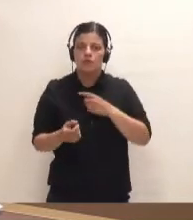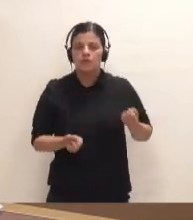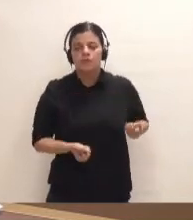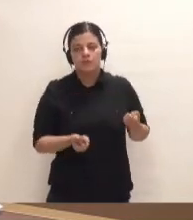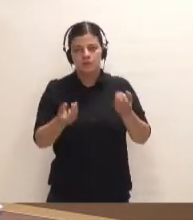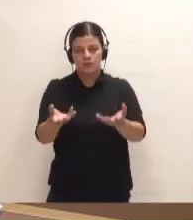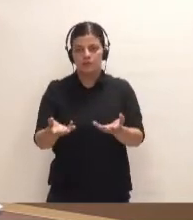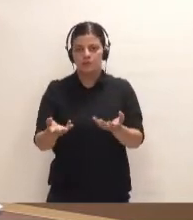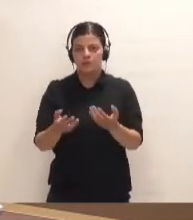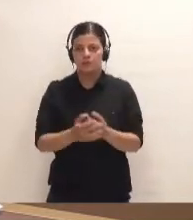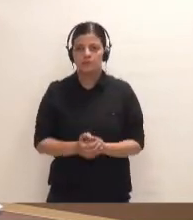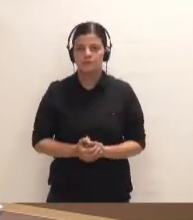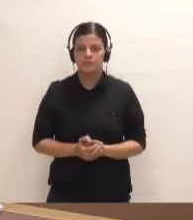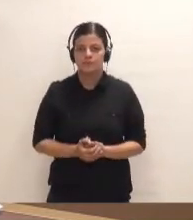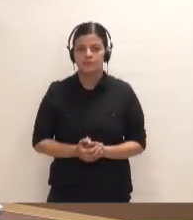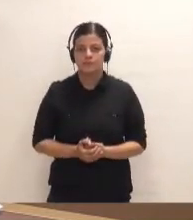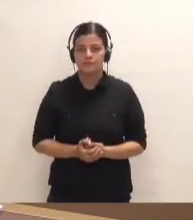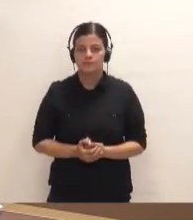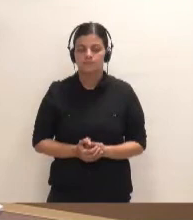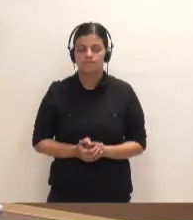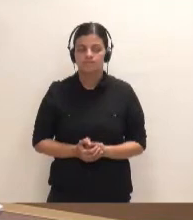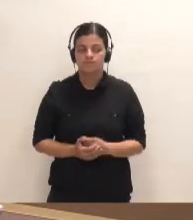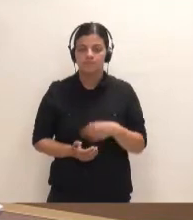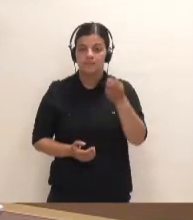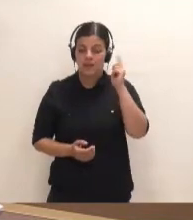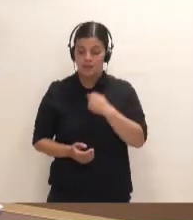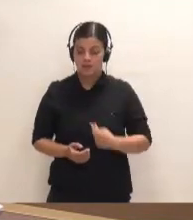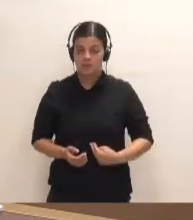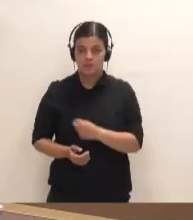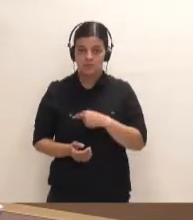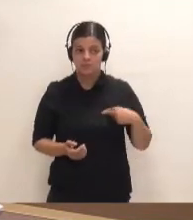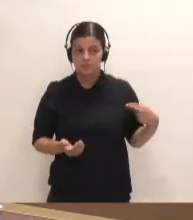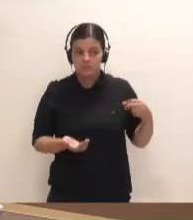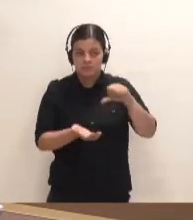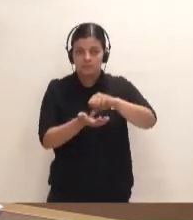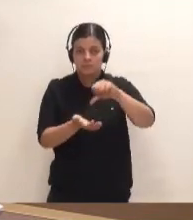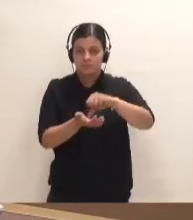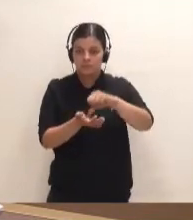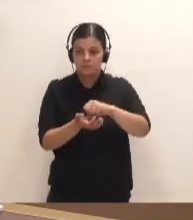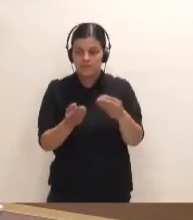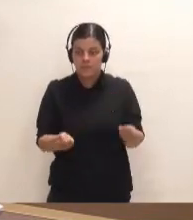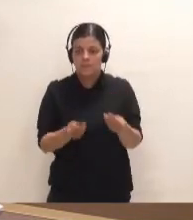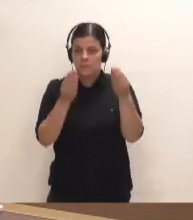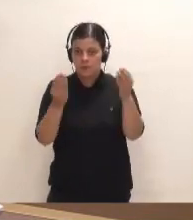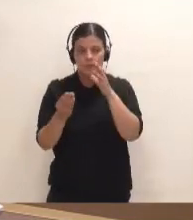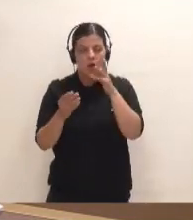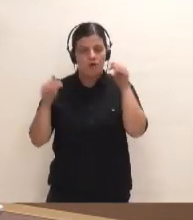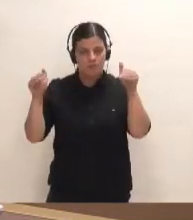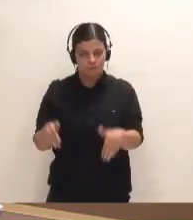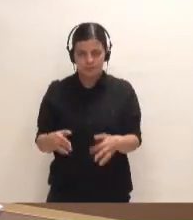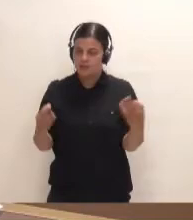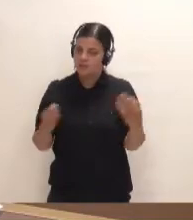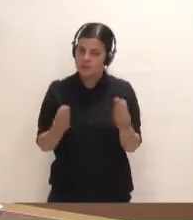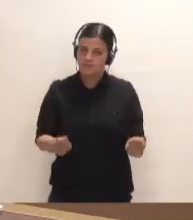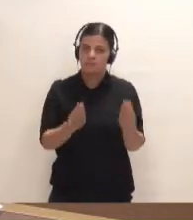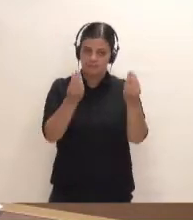de una manera muy intensa, propice también la rehabilitación del núcleo de los cristianos, que estamos en plena decadencia y que hay que recuperar. Termino